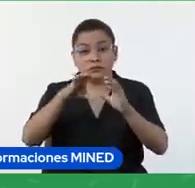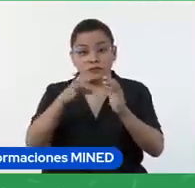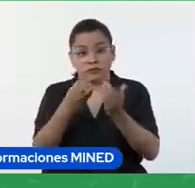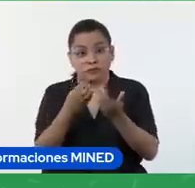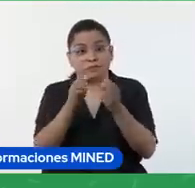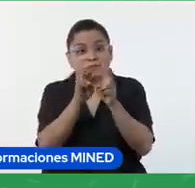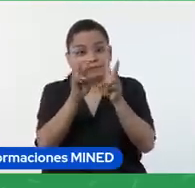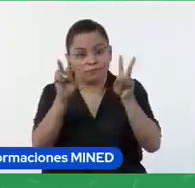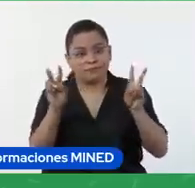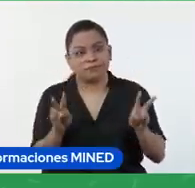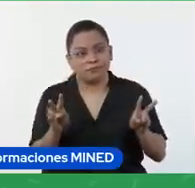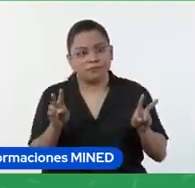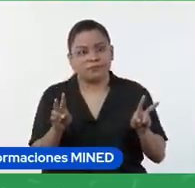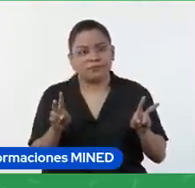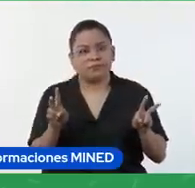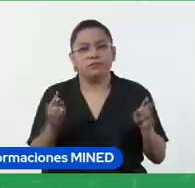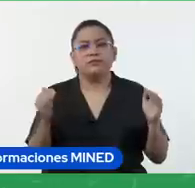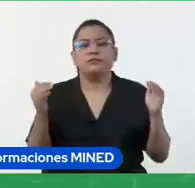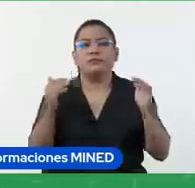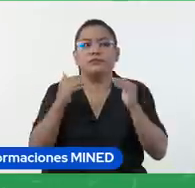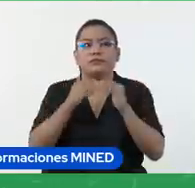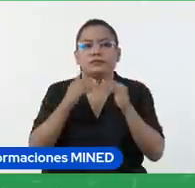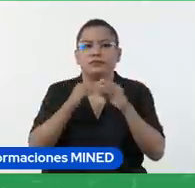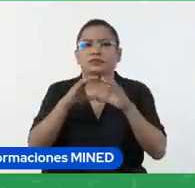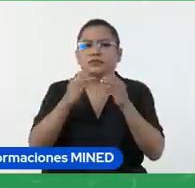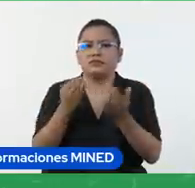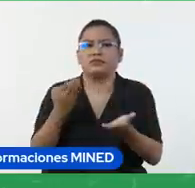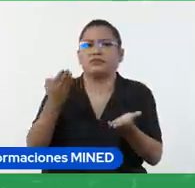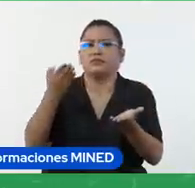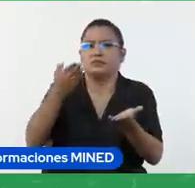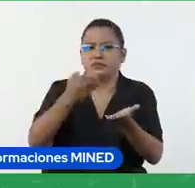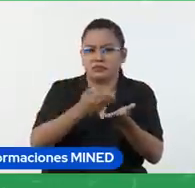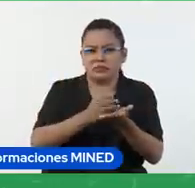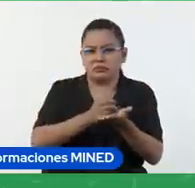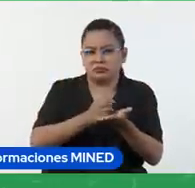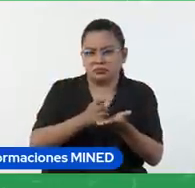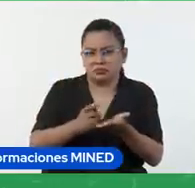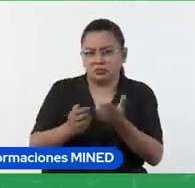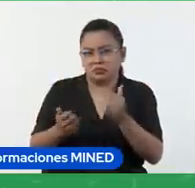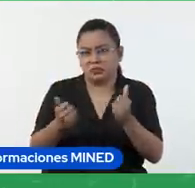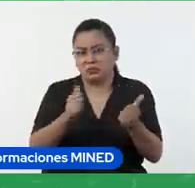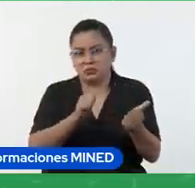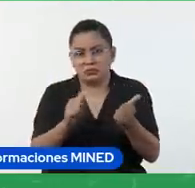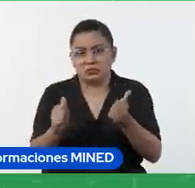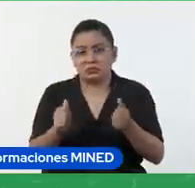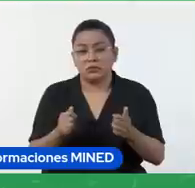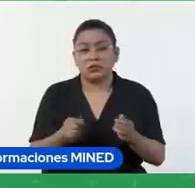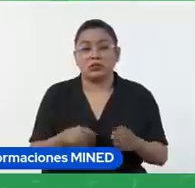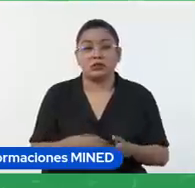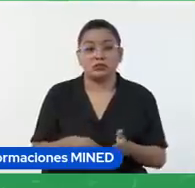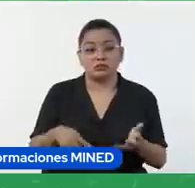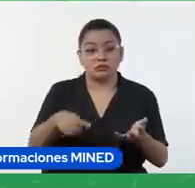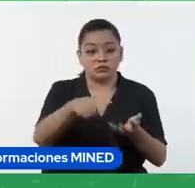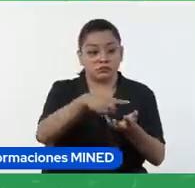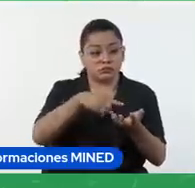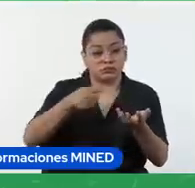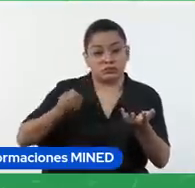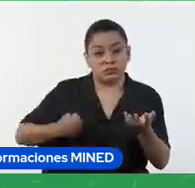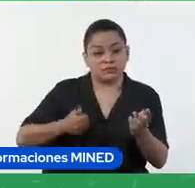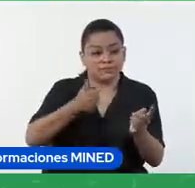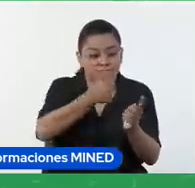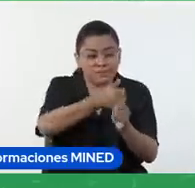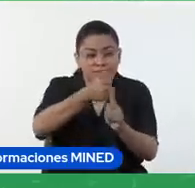también podría hacer una clase presencial el uso de esta pizarra si cada uno tiene un dispositivo sobre